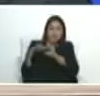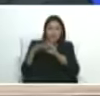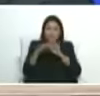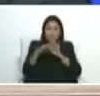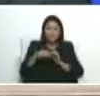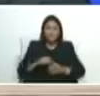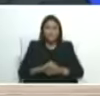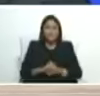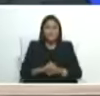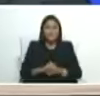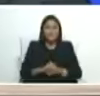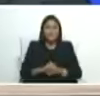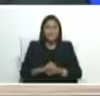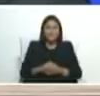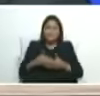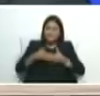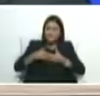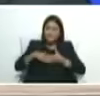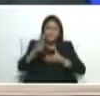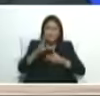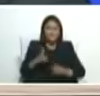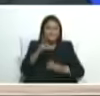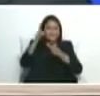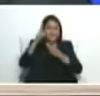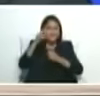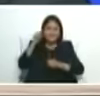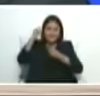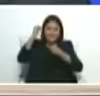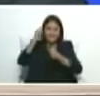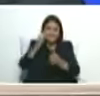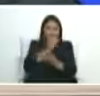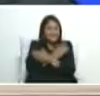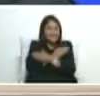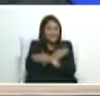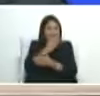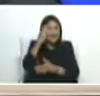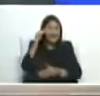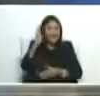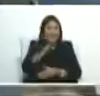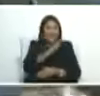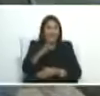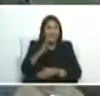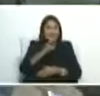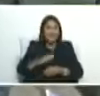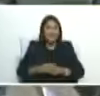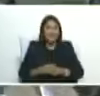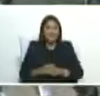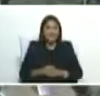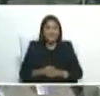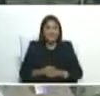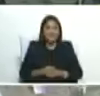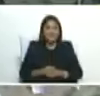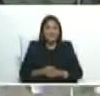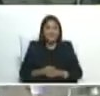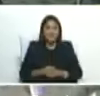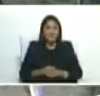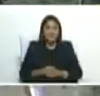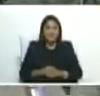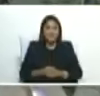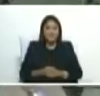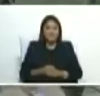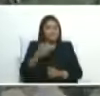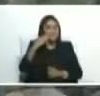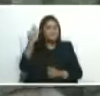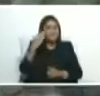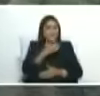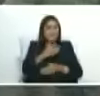viva hasta la victoria siempre felicidades pues Dios los bendiga ahí tenía las declaraciones el comandante